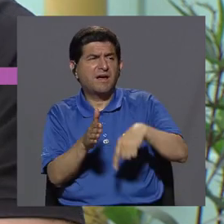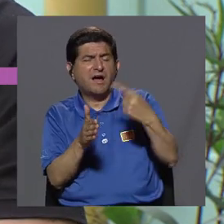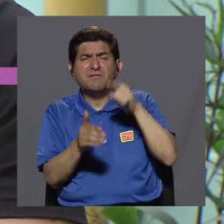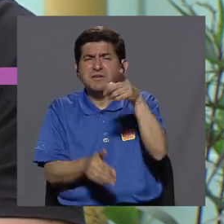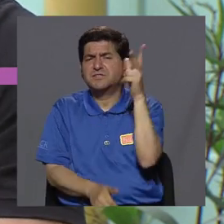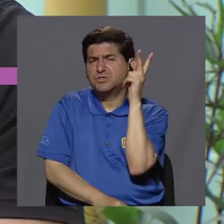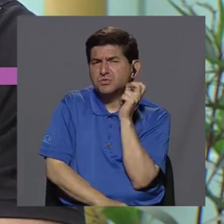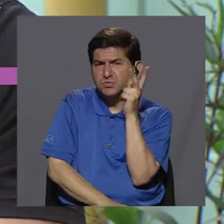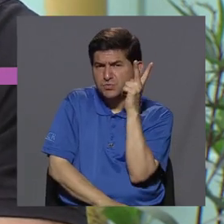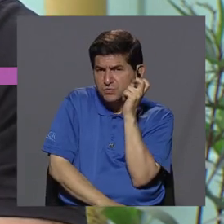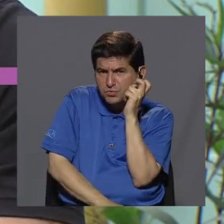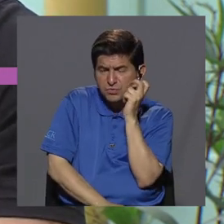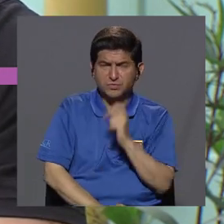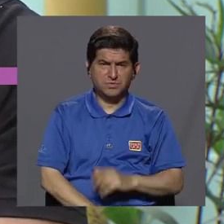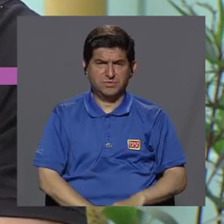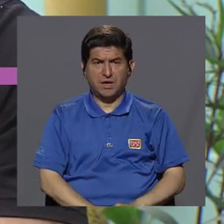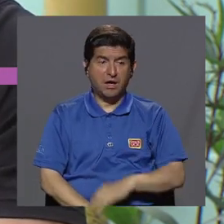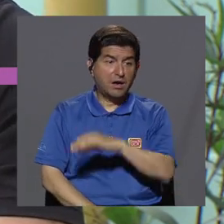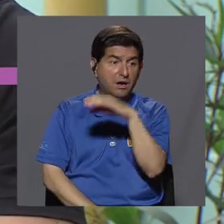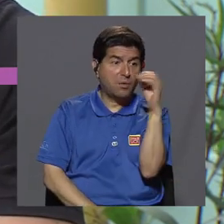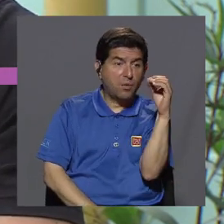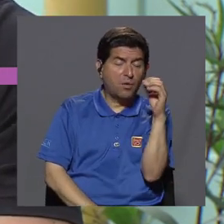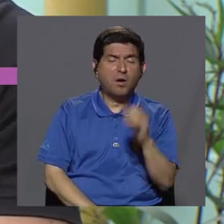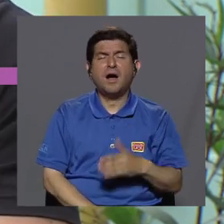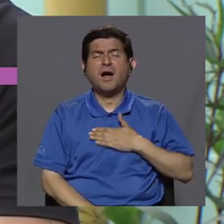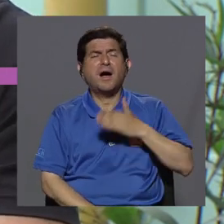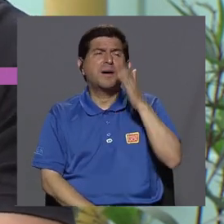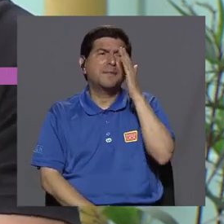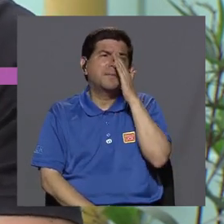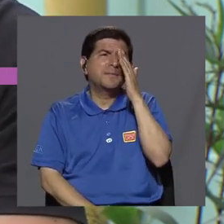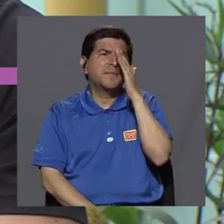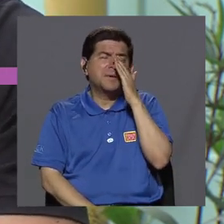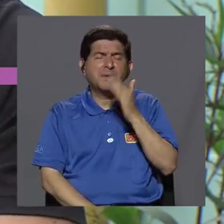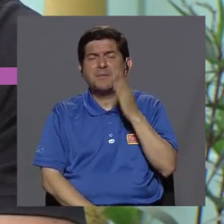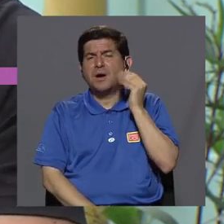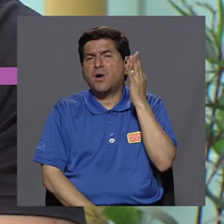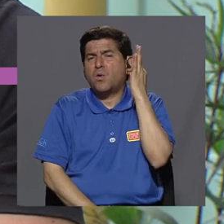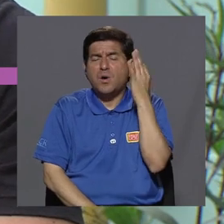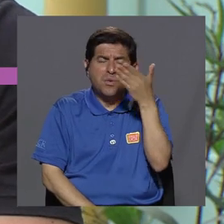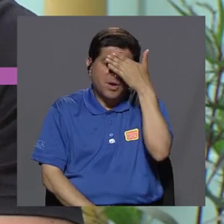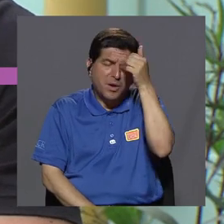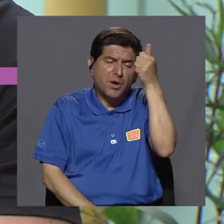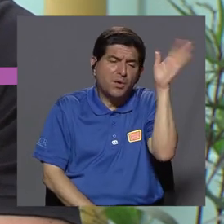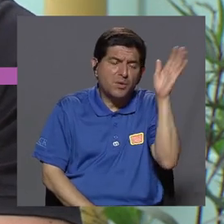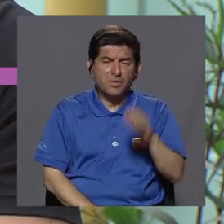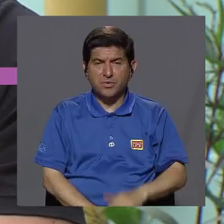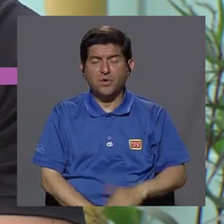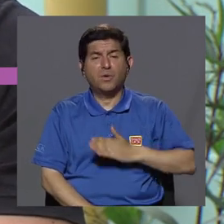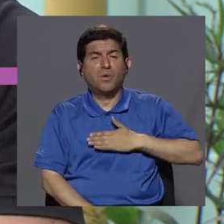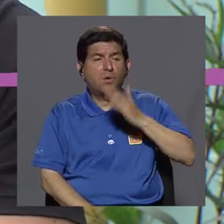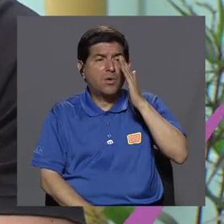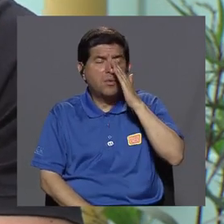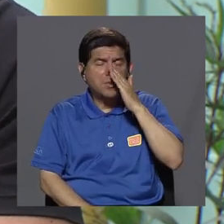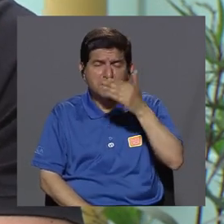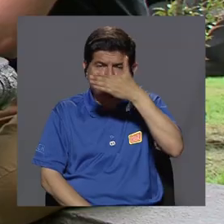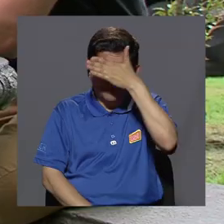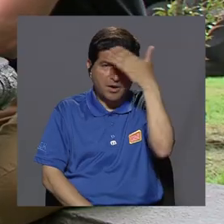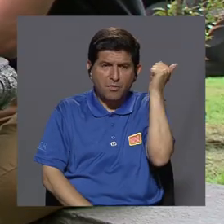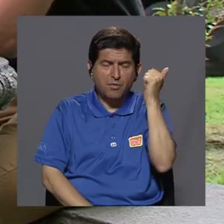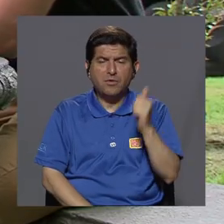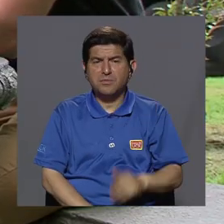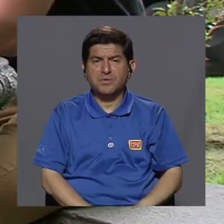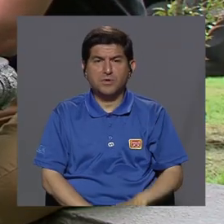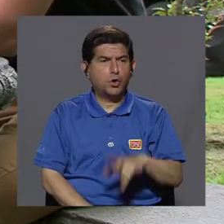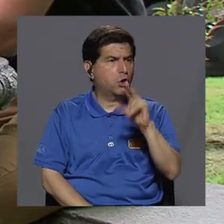usted ha escuchado, ¿verdad? O es que mi mamá... O mi abuelita se la olvidó. Es que mi mamá se la olvidó tal y ya tiene Alzheimer.